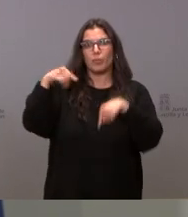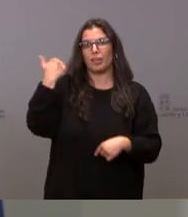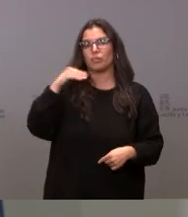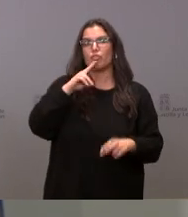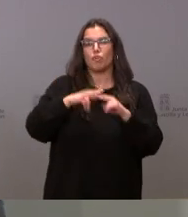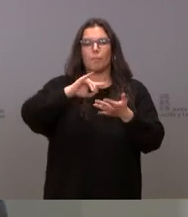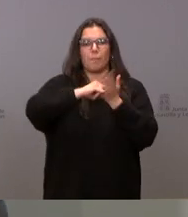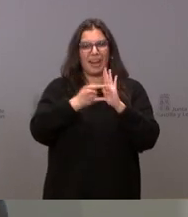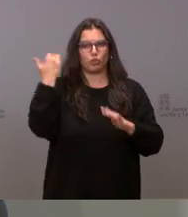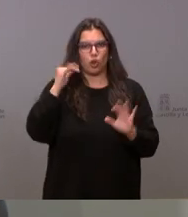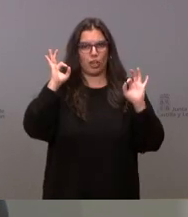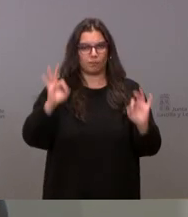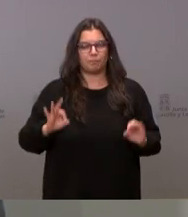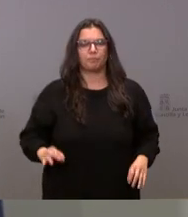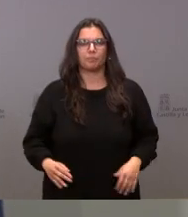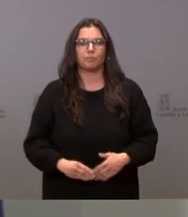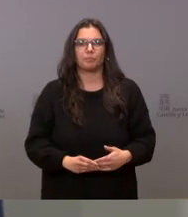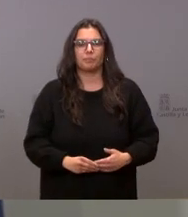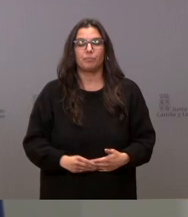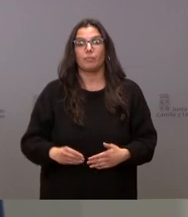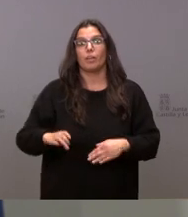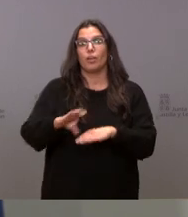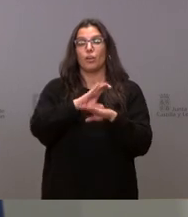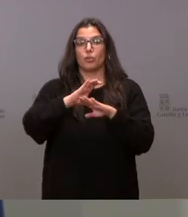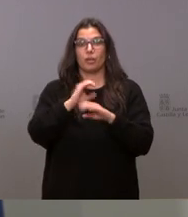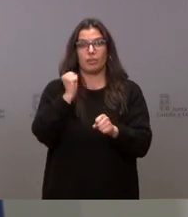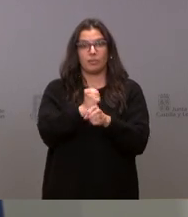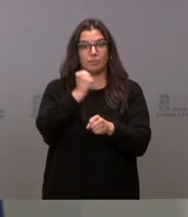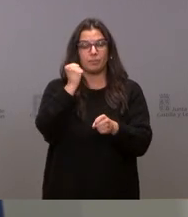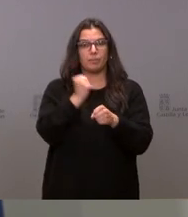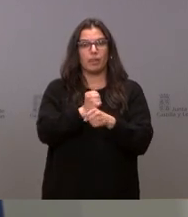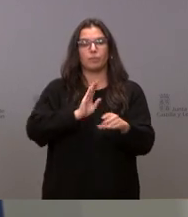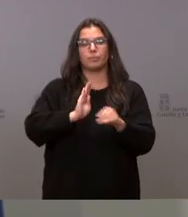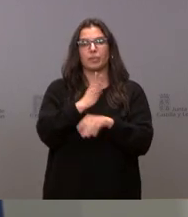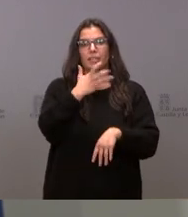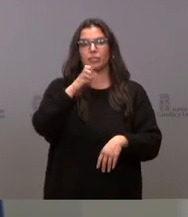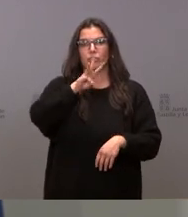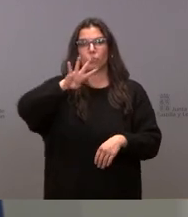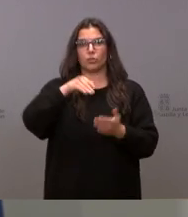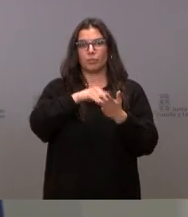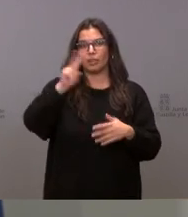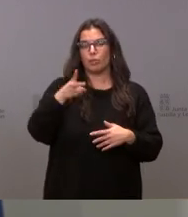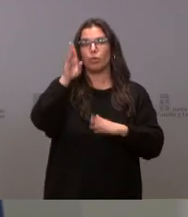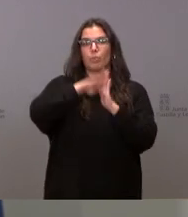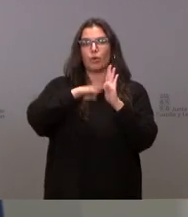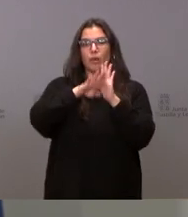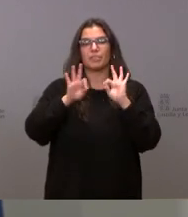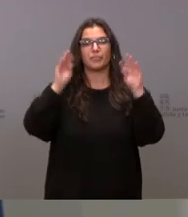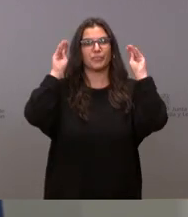Plan Soria. La Consejería de Empleo financia con 574.000 euros el programa de formación